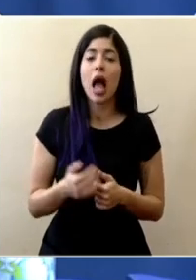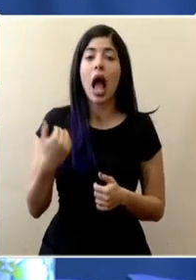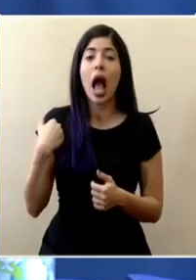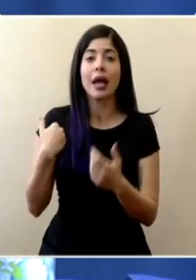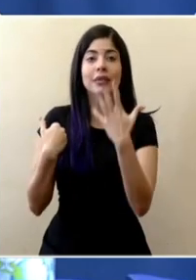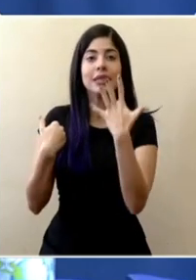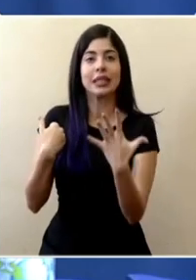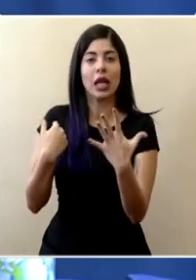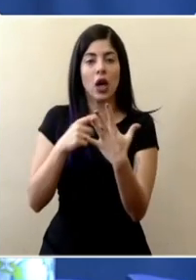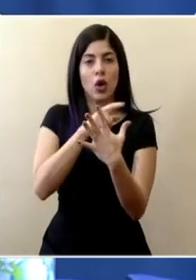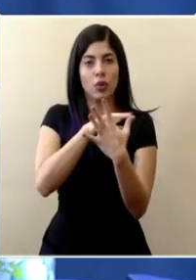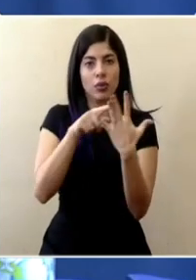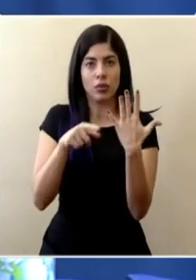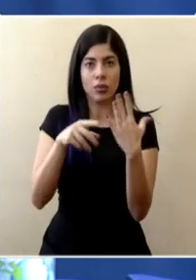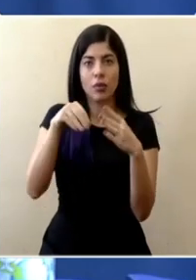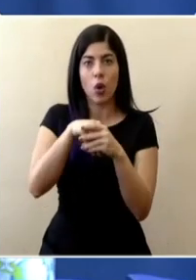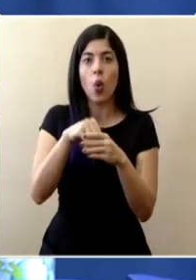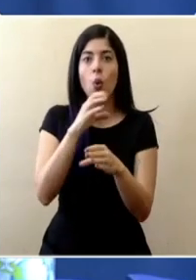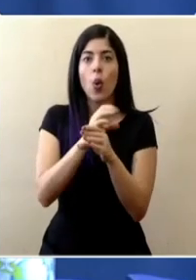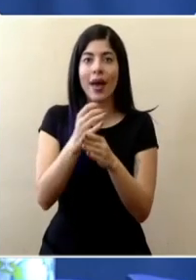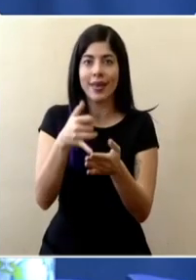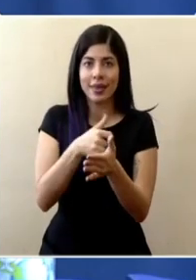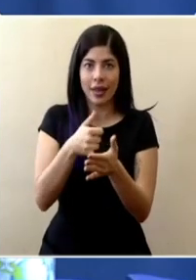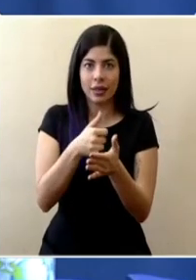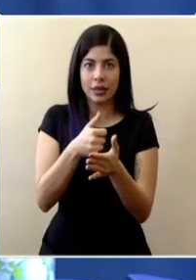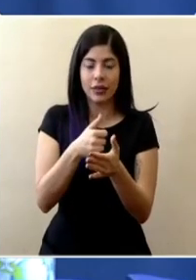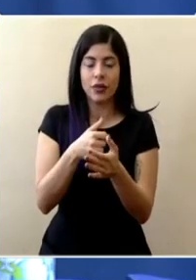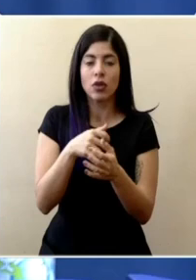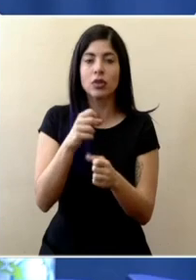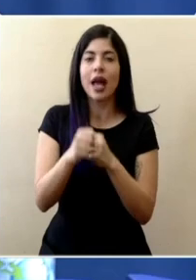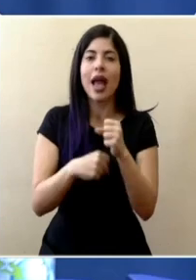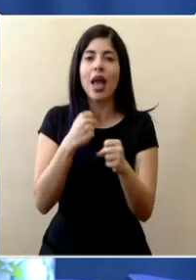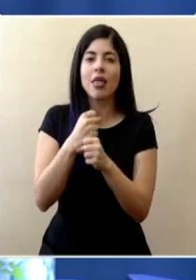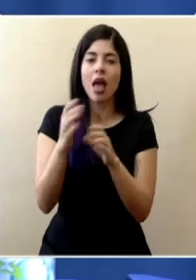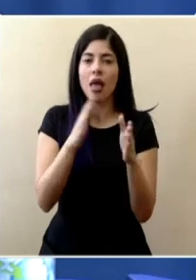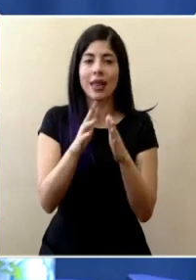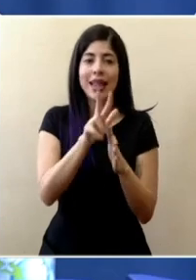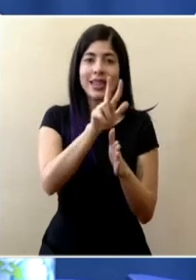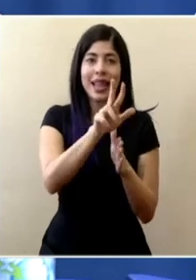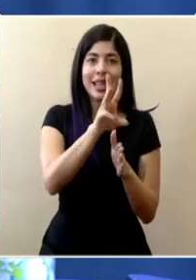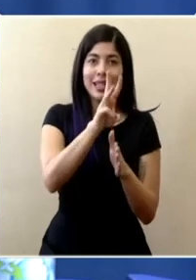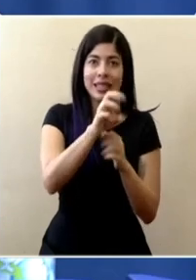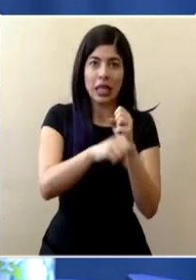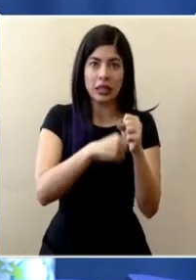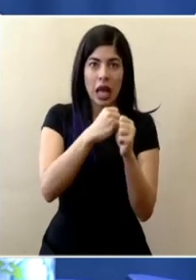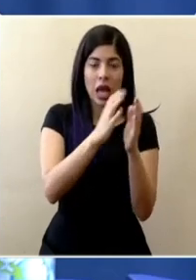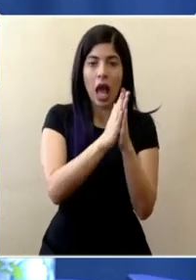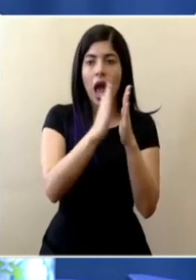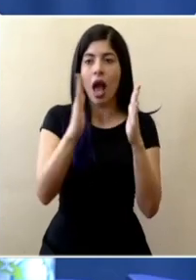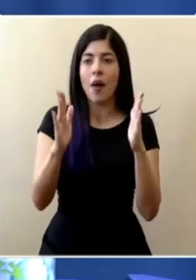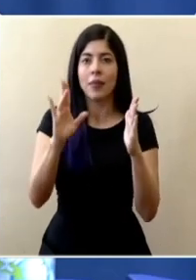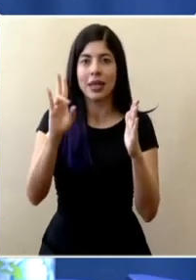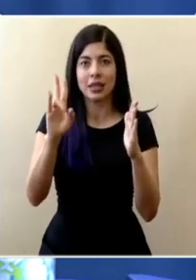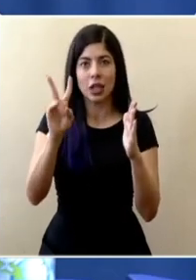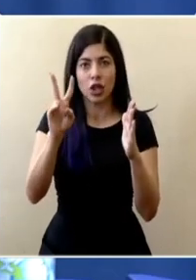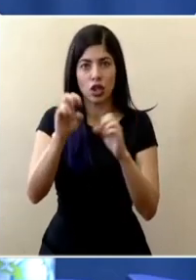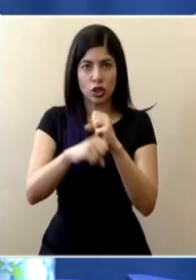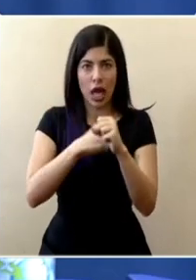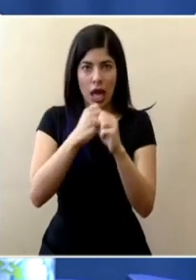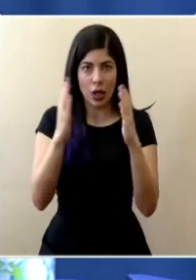cinco personas en unidad de cuidados intensivos en un rango que va de los 36 años hasta los 72 años